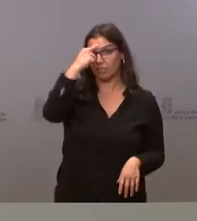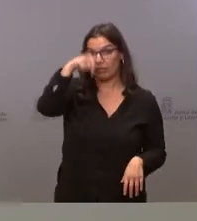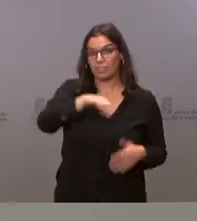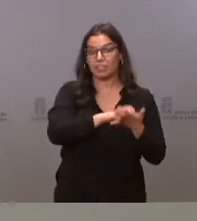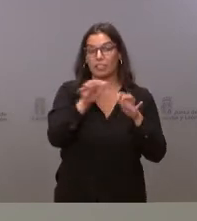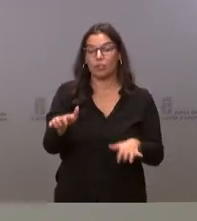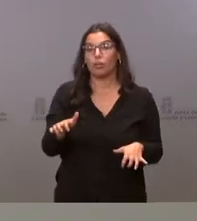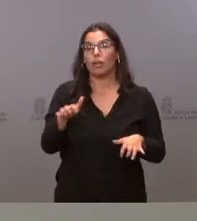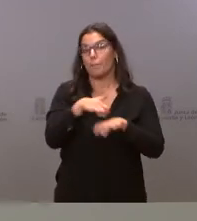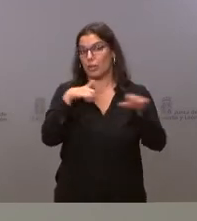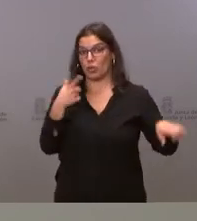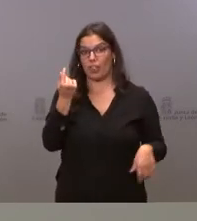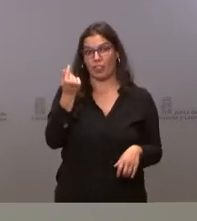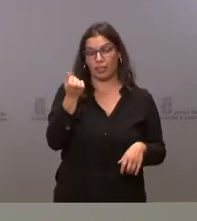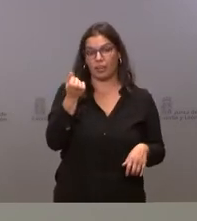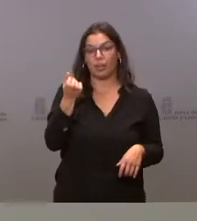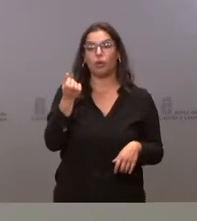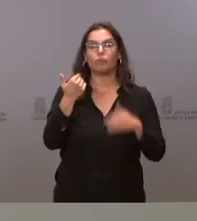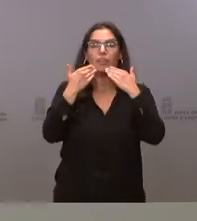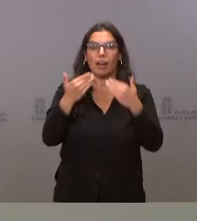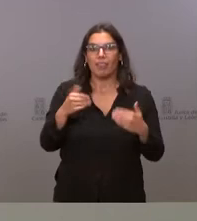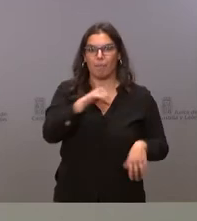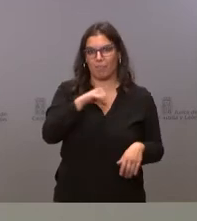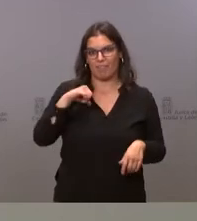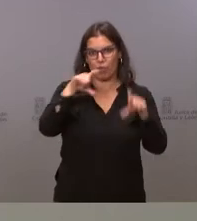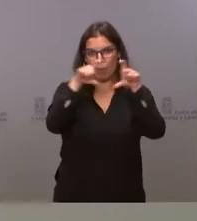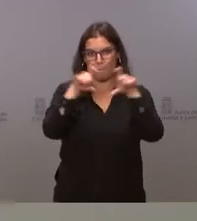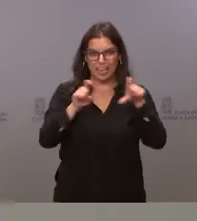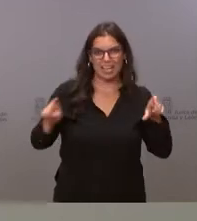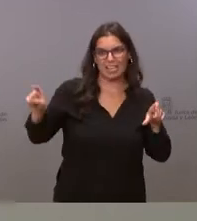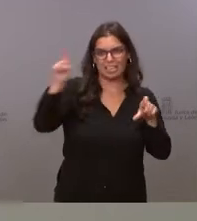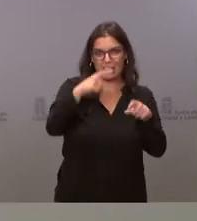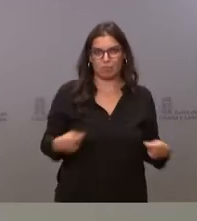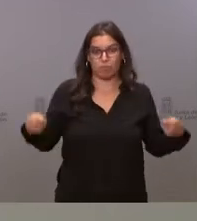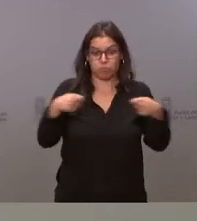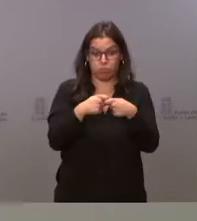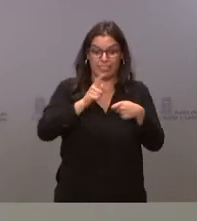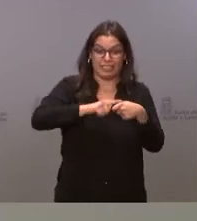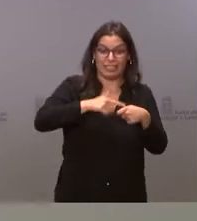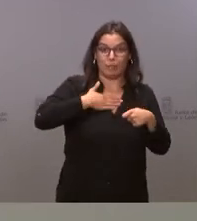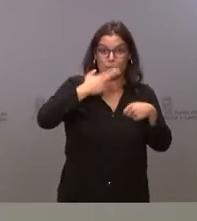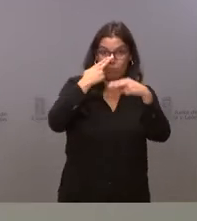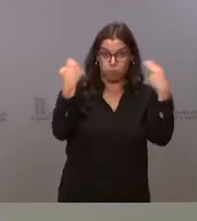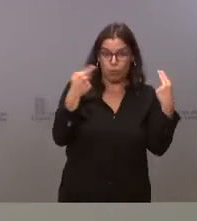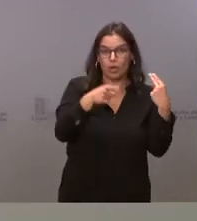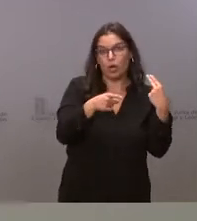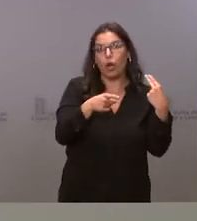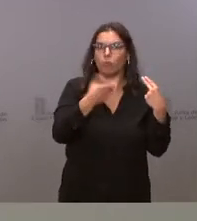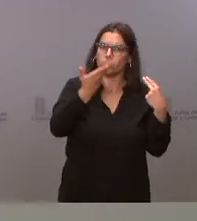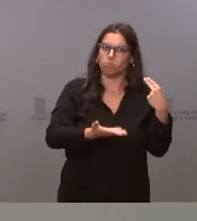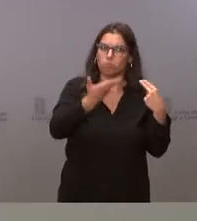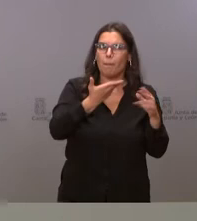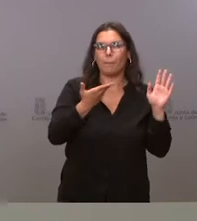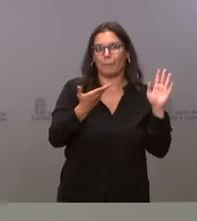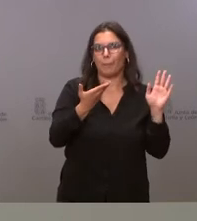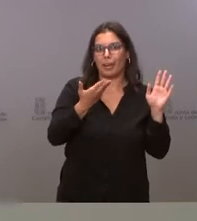de la aportación en este ámbito es empresarial, es privada y la aportación pública tiene un papel relevante, pero